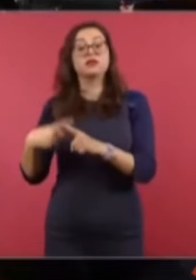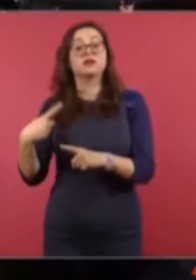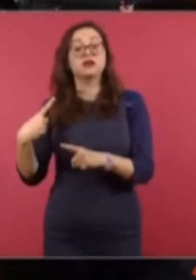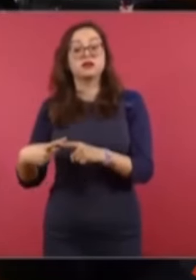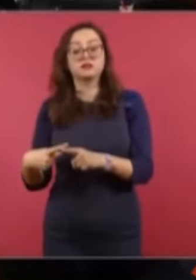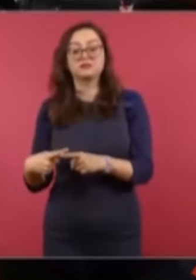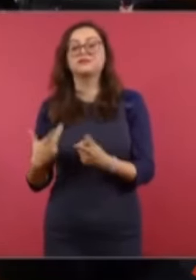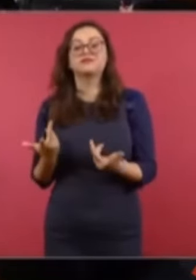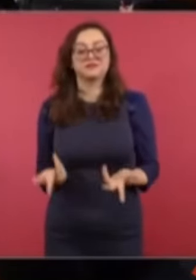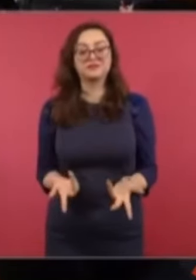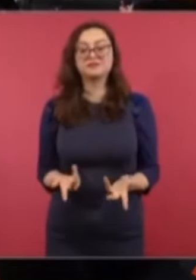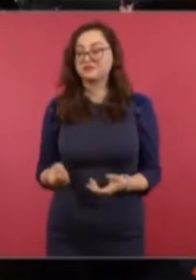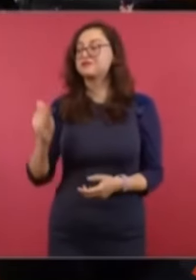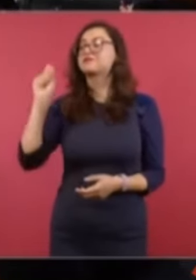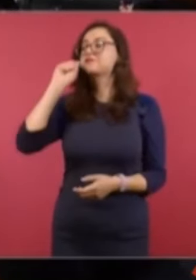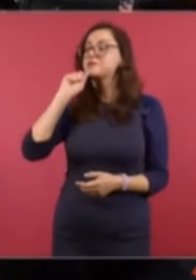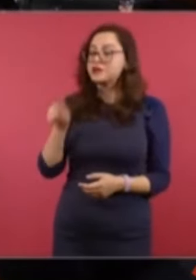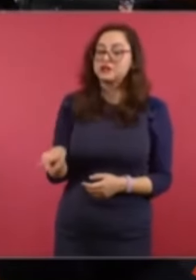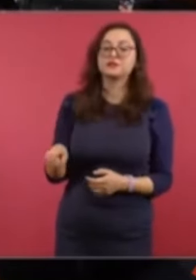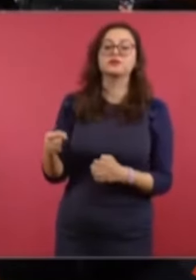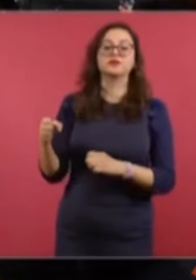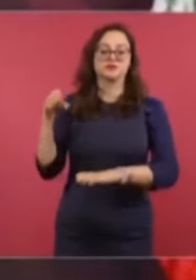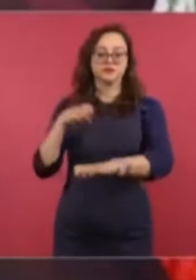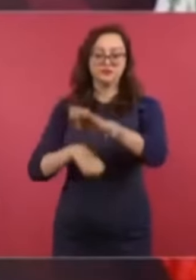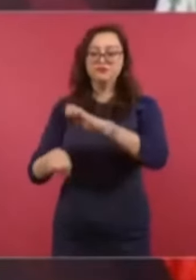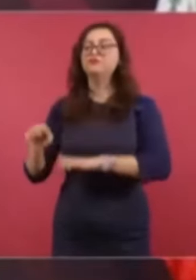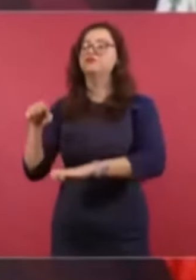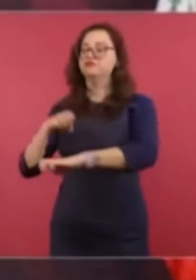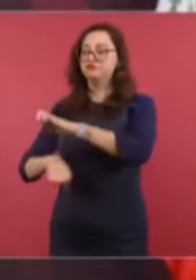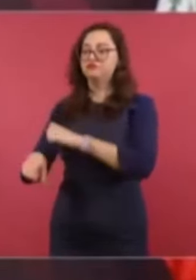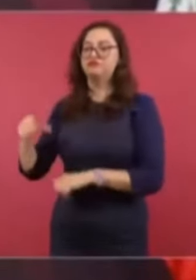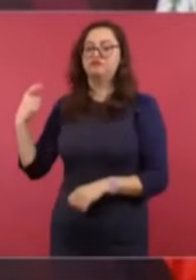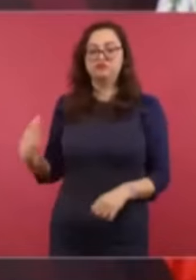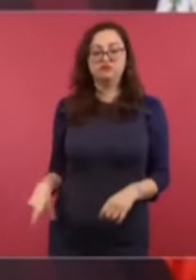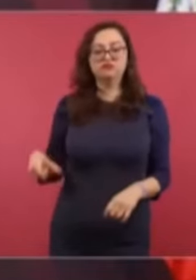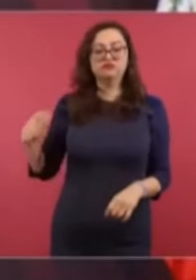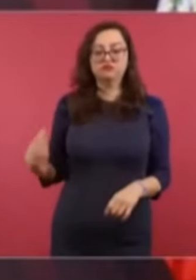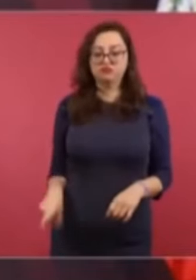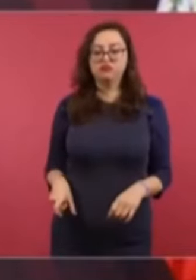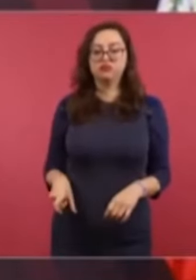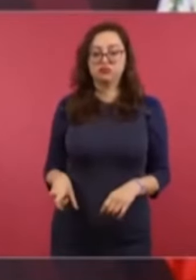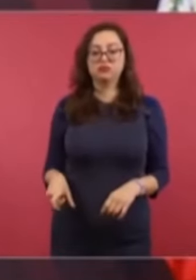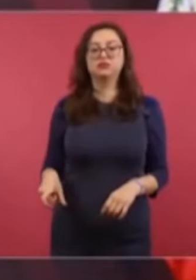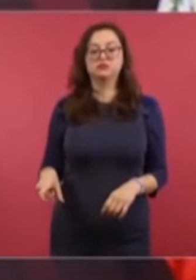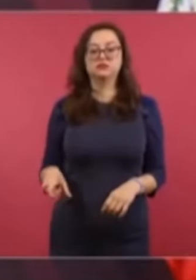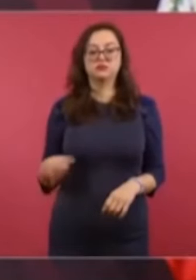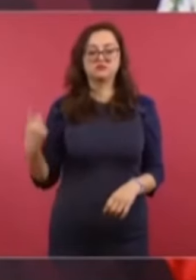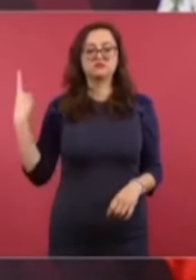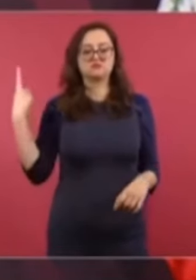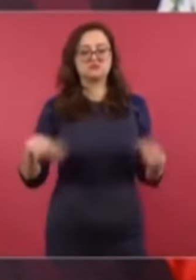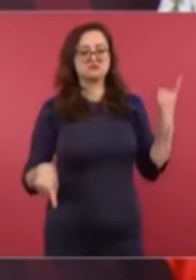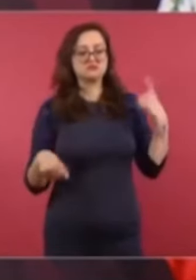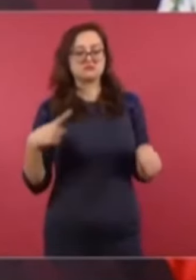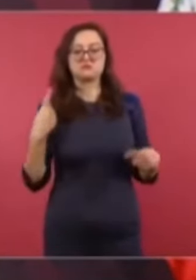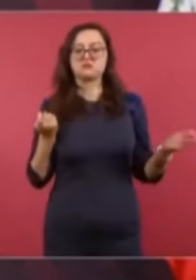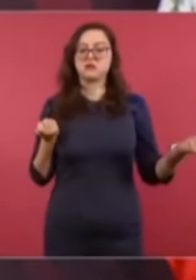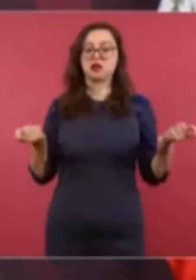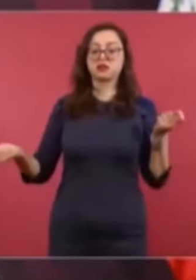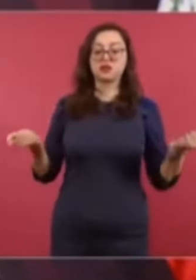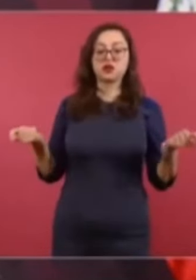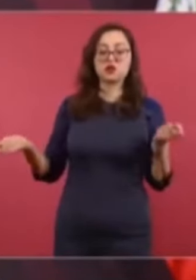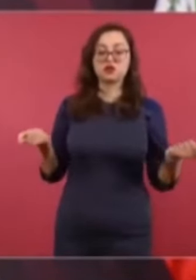los potentados, los de las